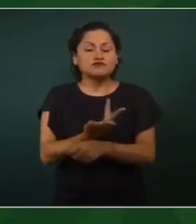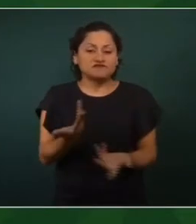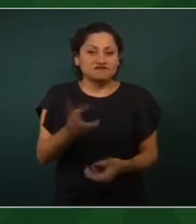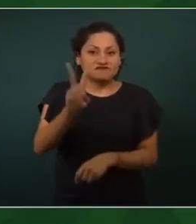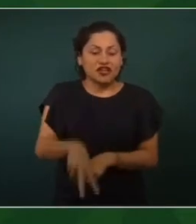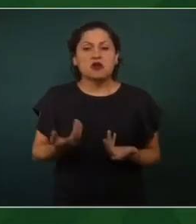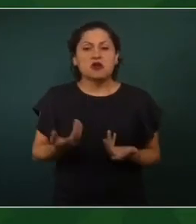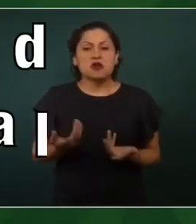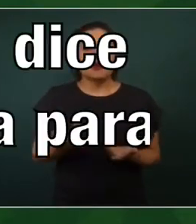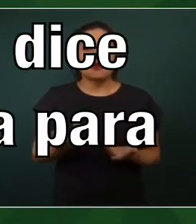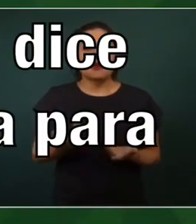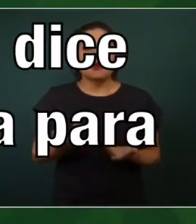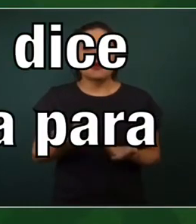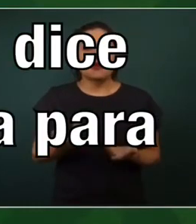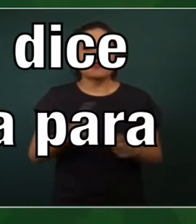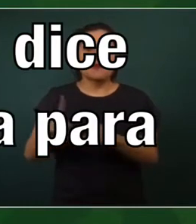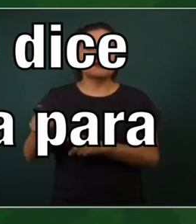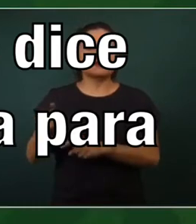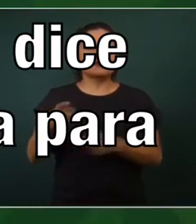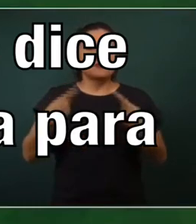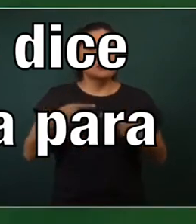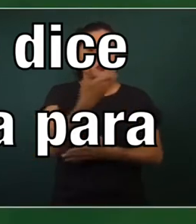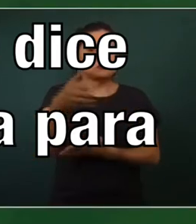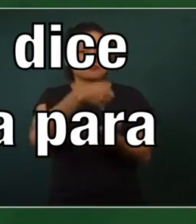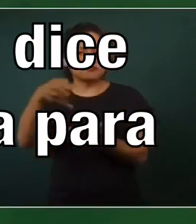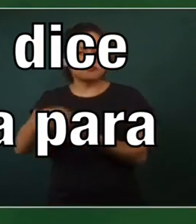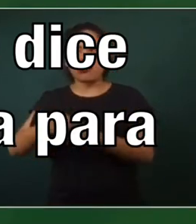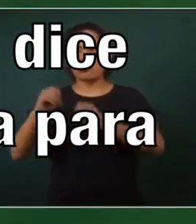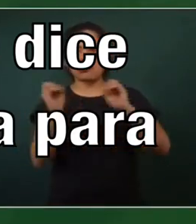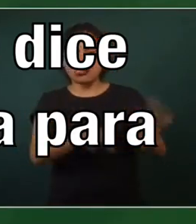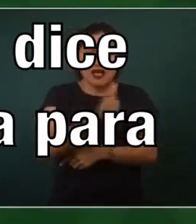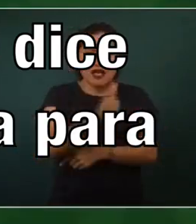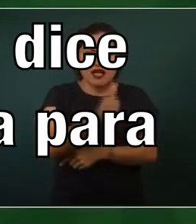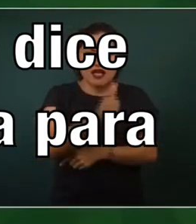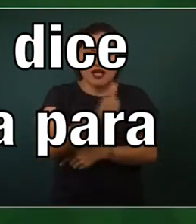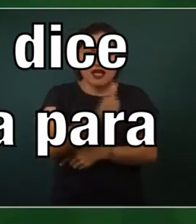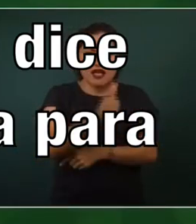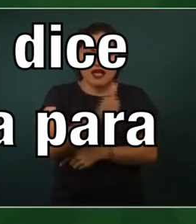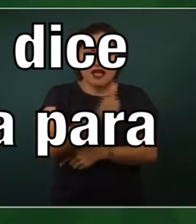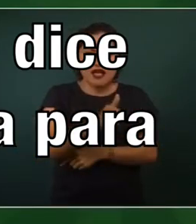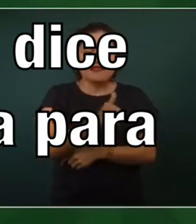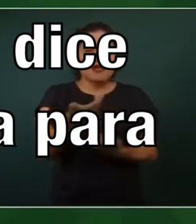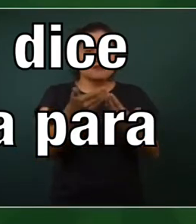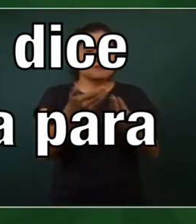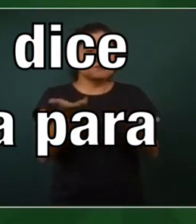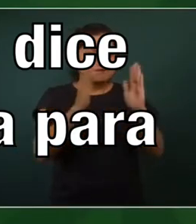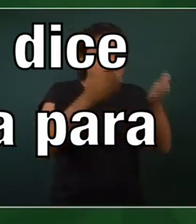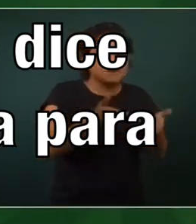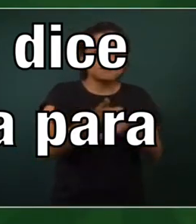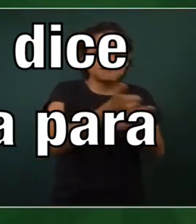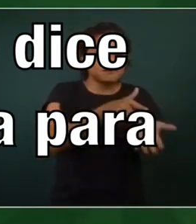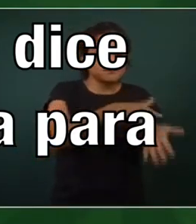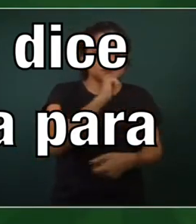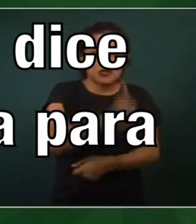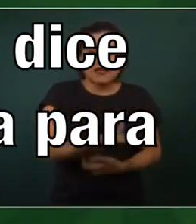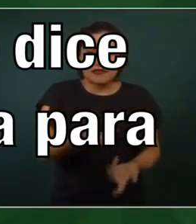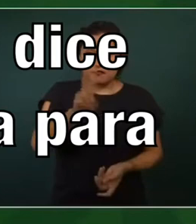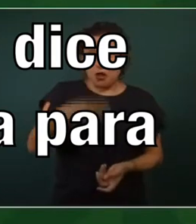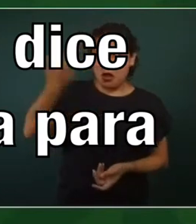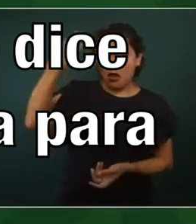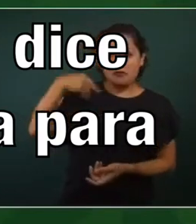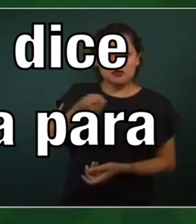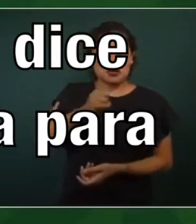abandono a los productores. Durante mucho tiempo no se volvió a ver a los productores, se le dio la espalda al pueblo.